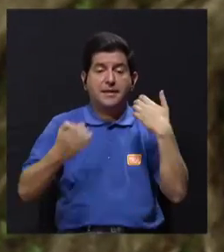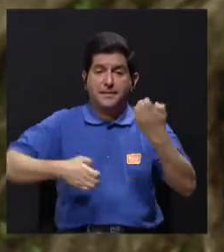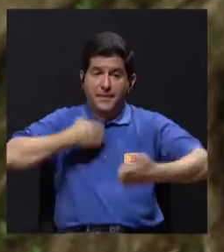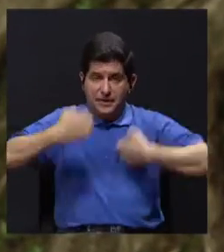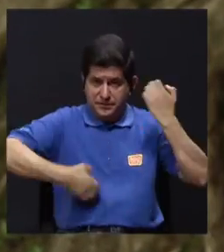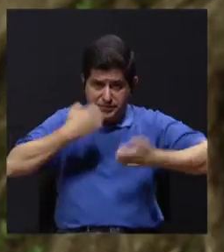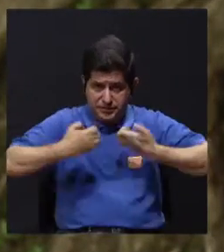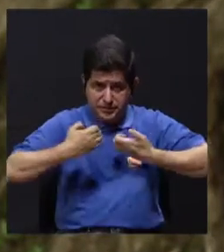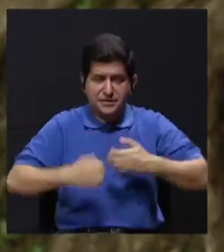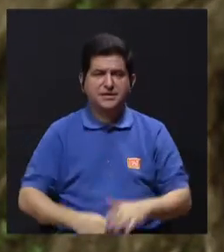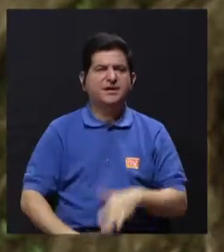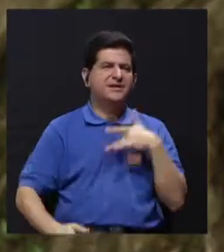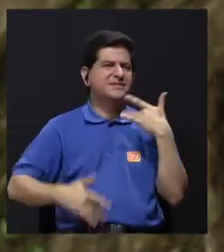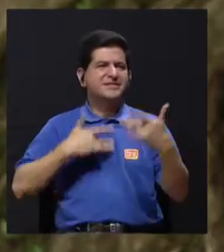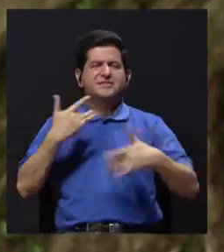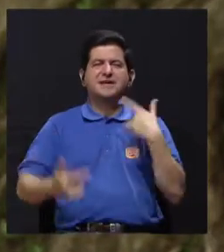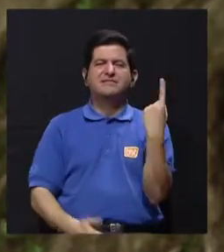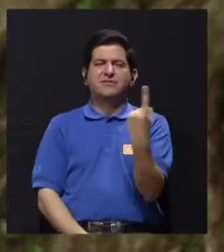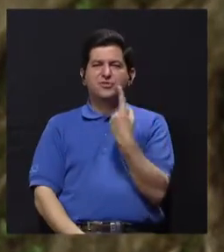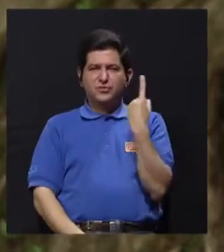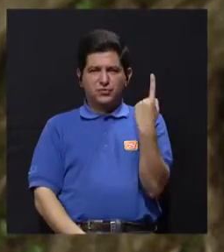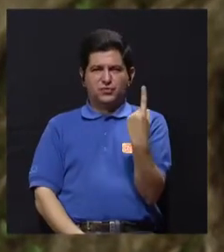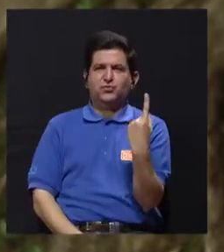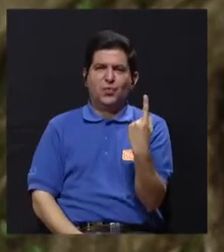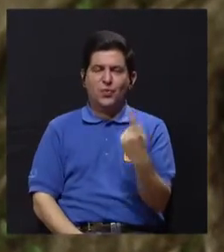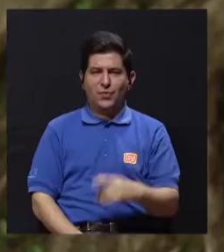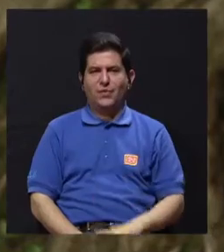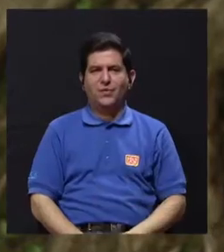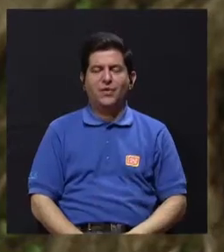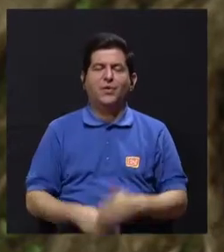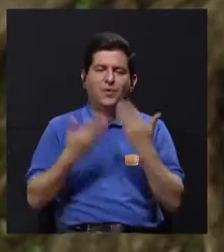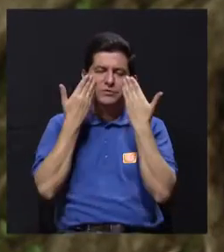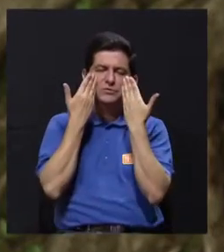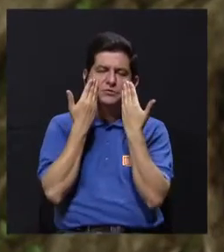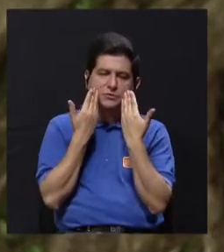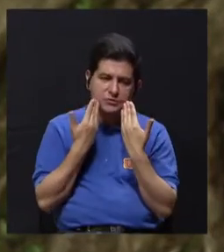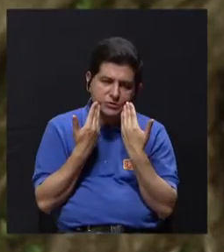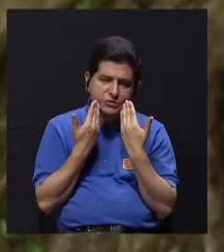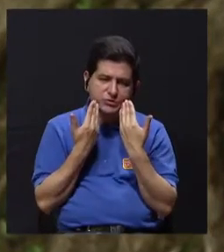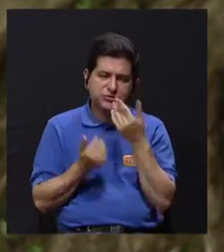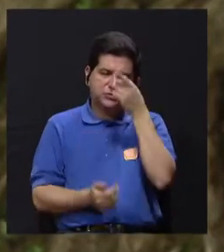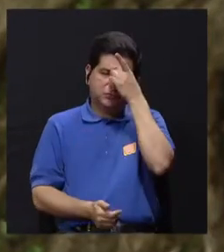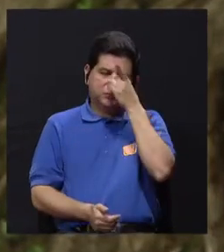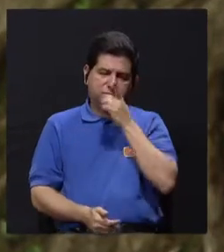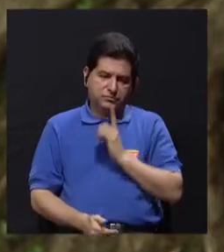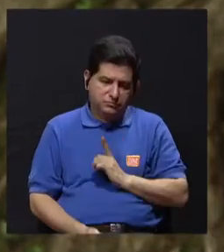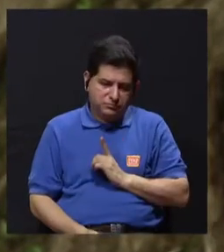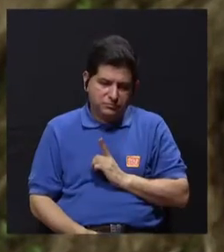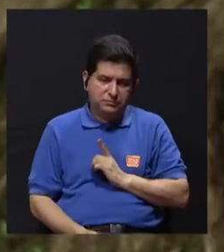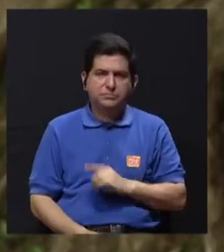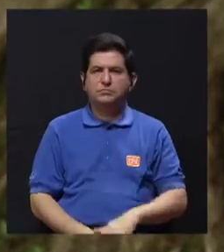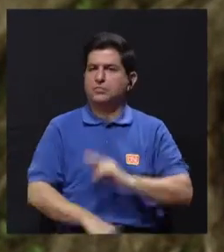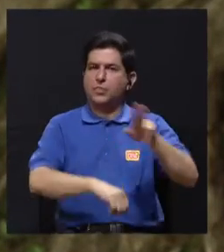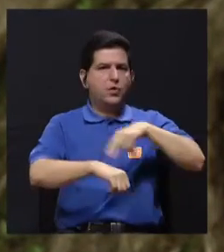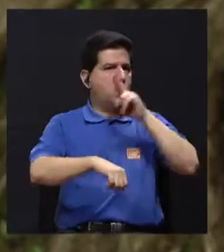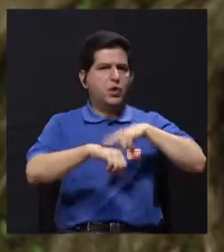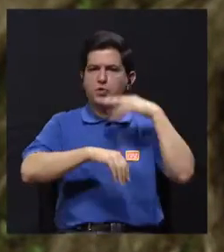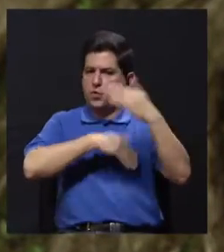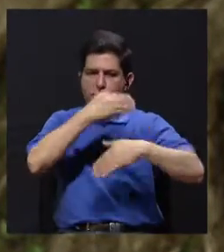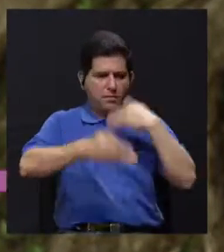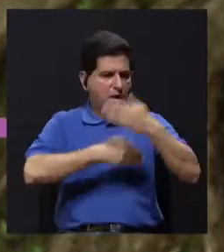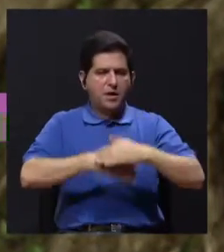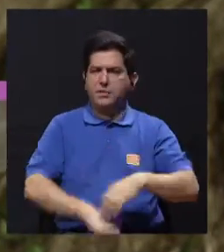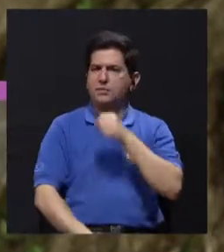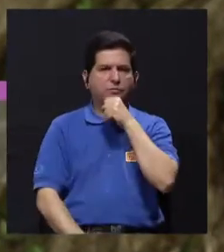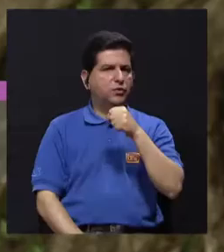emocional, por ejemplo, sentirse solo, sentirse triste, sentirse deprimido, eso no es parte normal